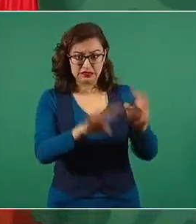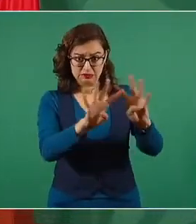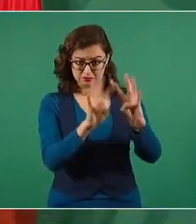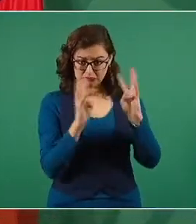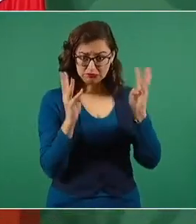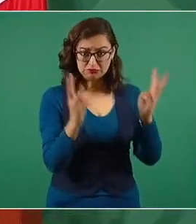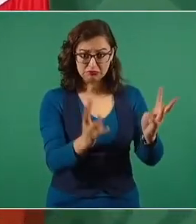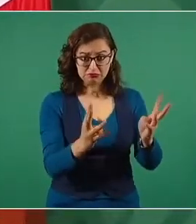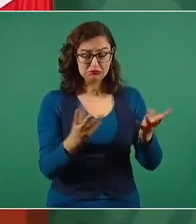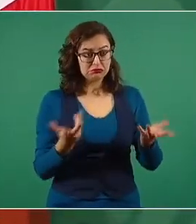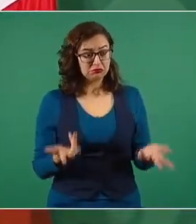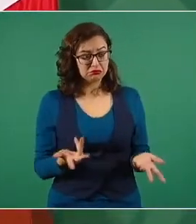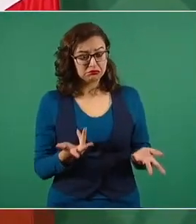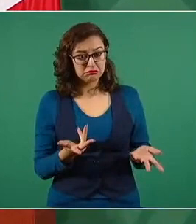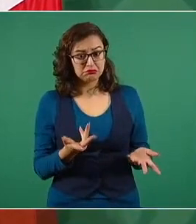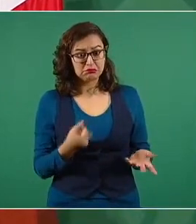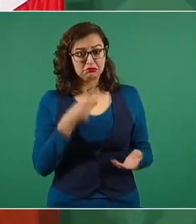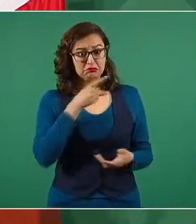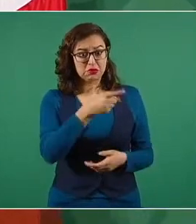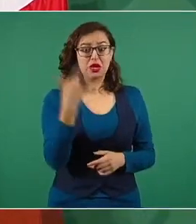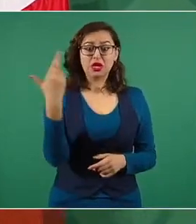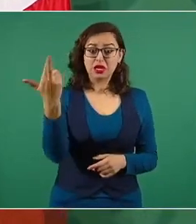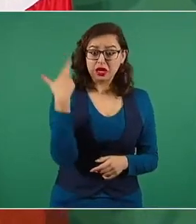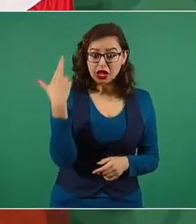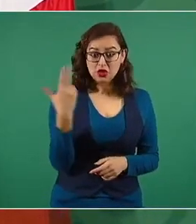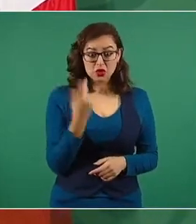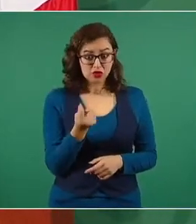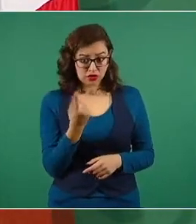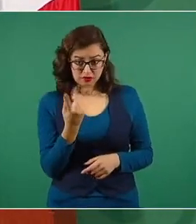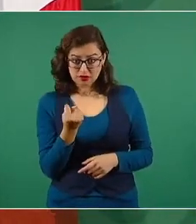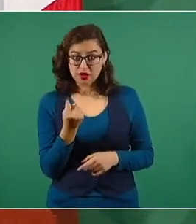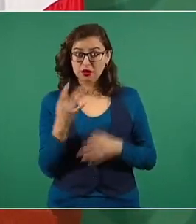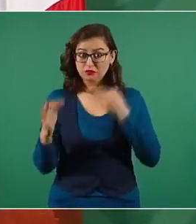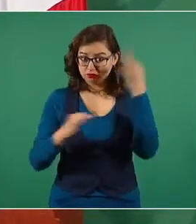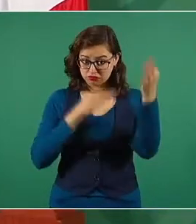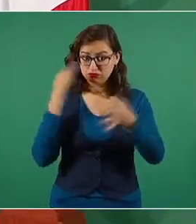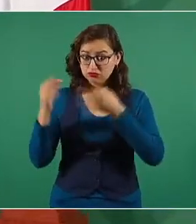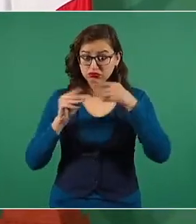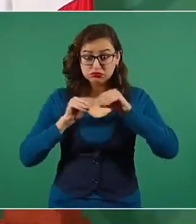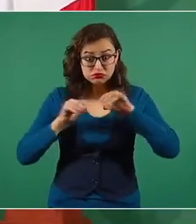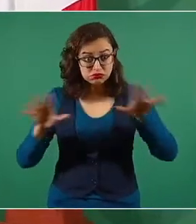programas de radio, de televisión. ¿Han estado?